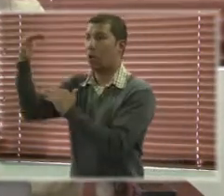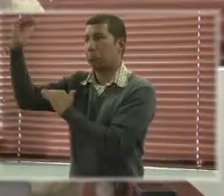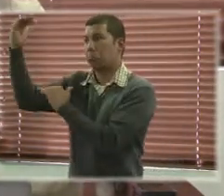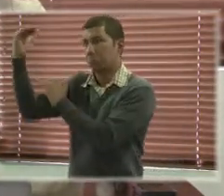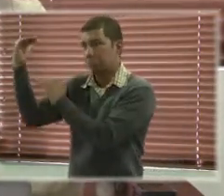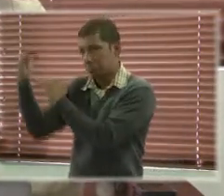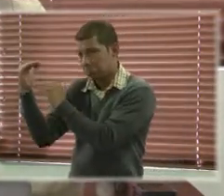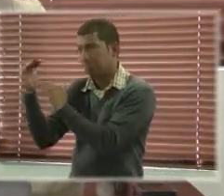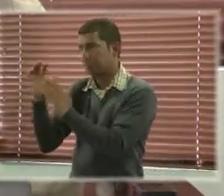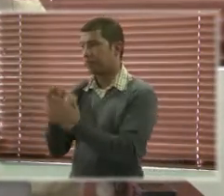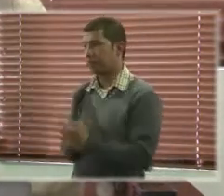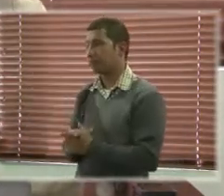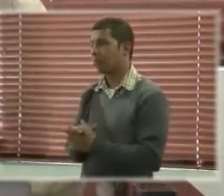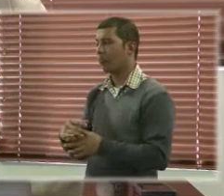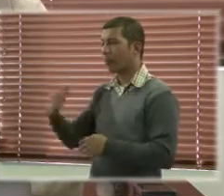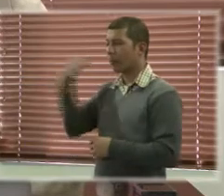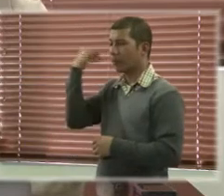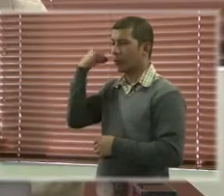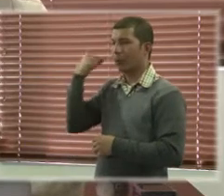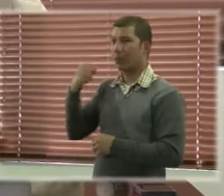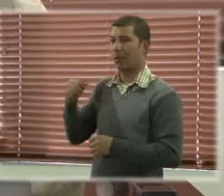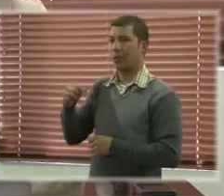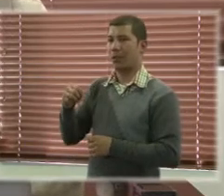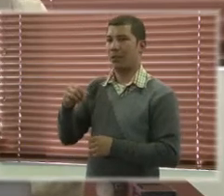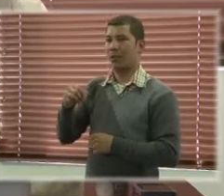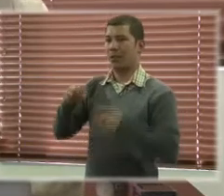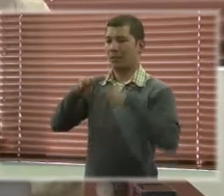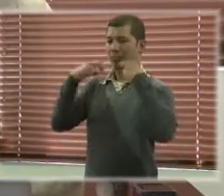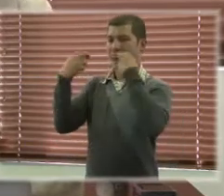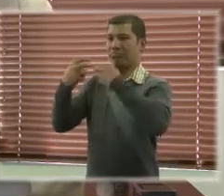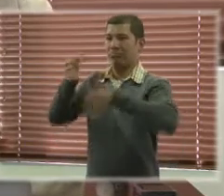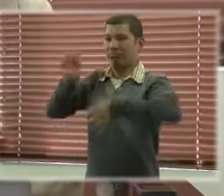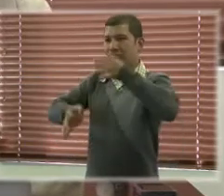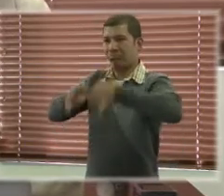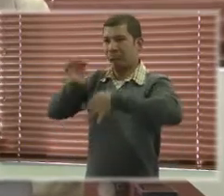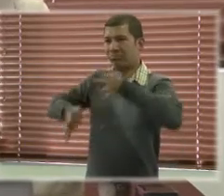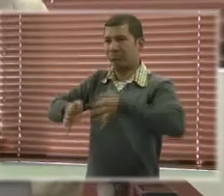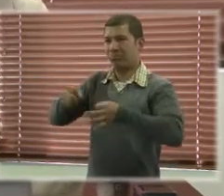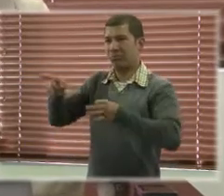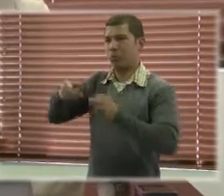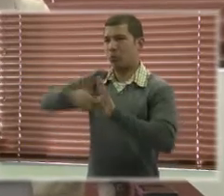decisión más reciente de la Corte Constitucional. ¿Hay alguna otra pregunta?